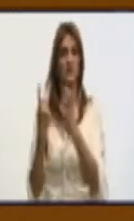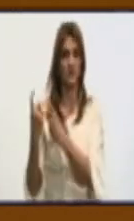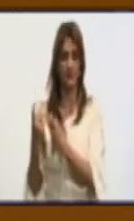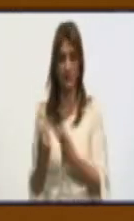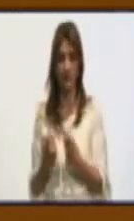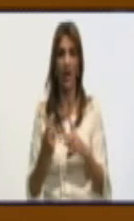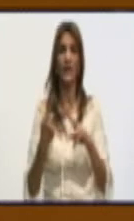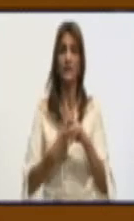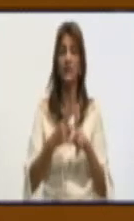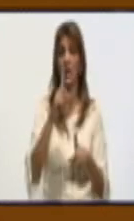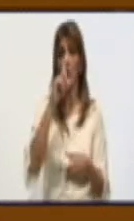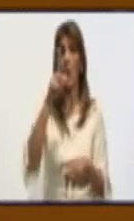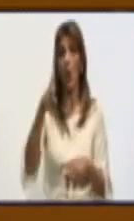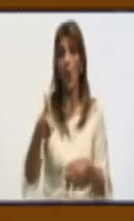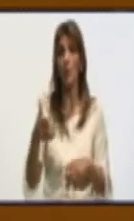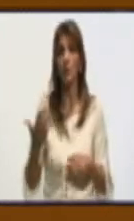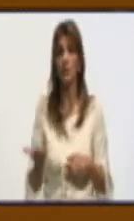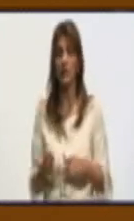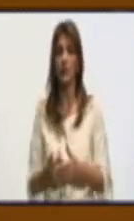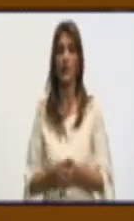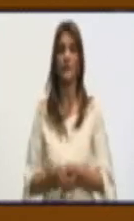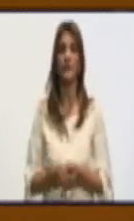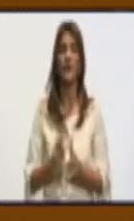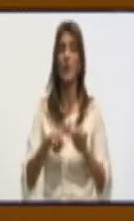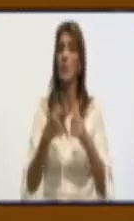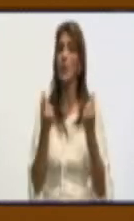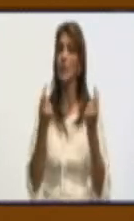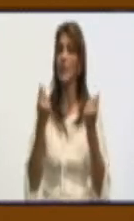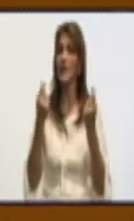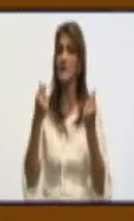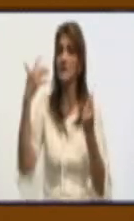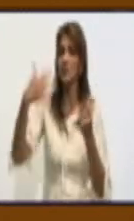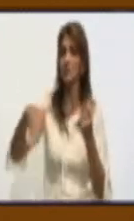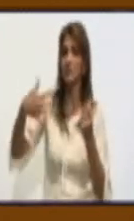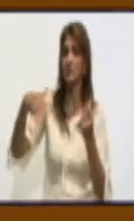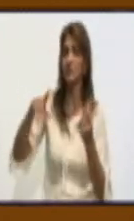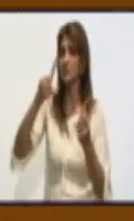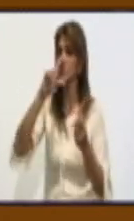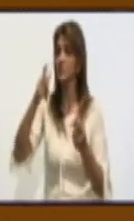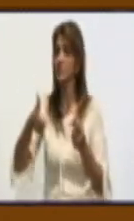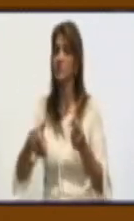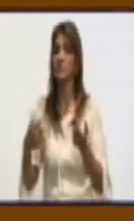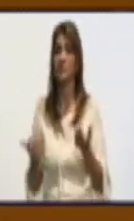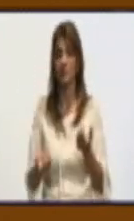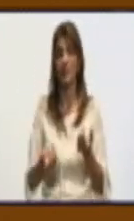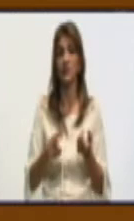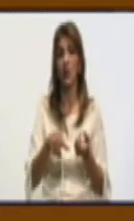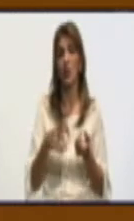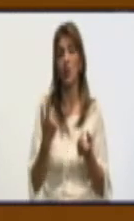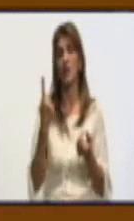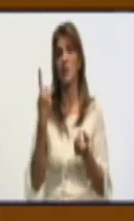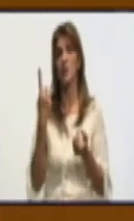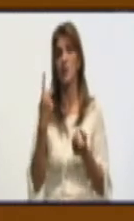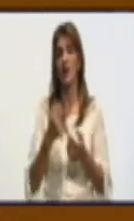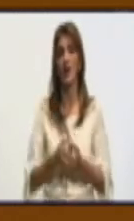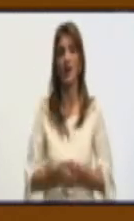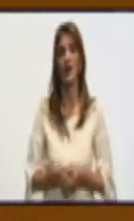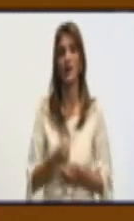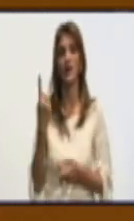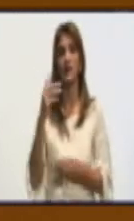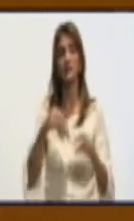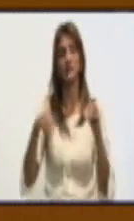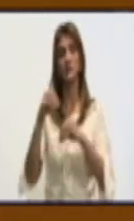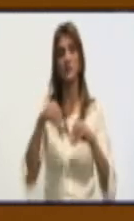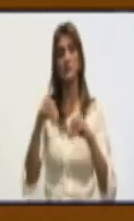habido con los precios, y con el bloqueo para que arribe el petróleo a Cuba, que es una carga que tiene una especificación técnica de